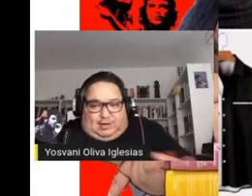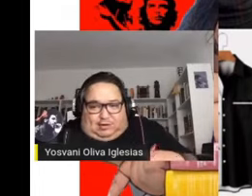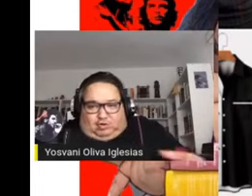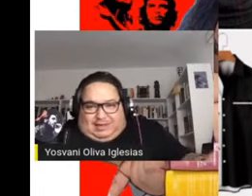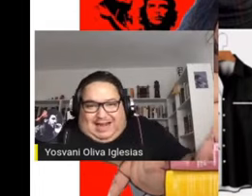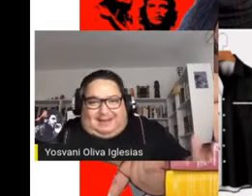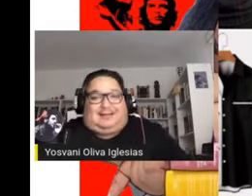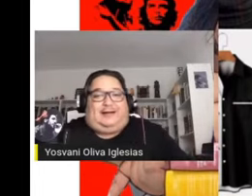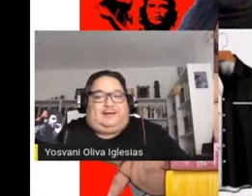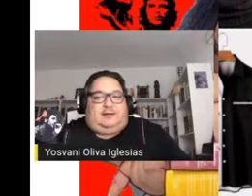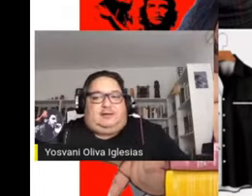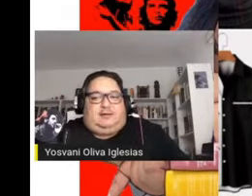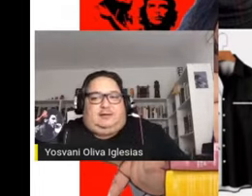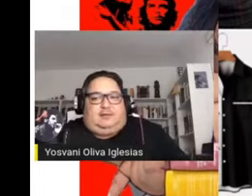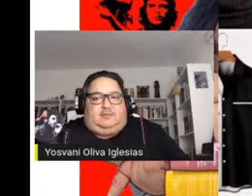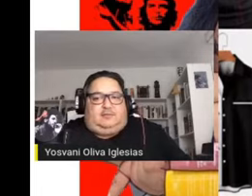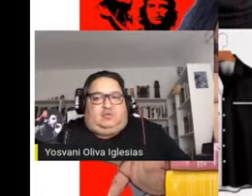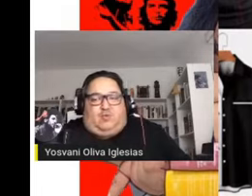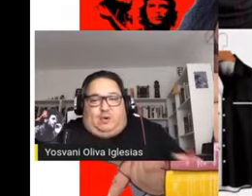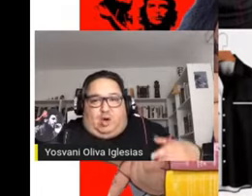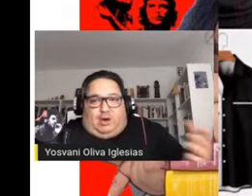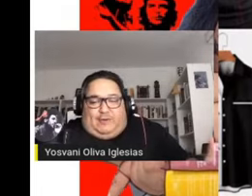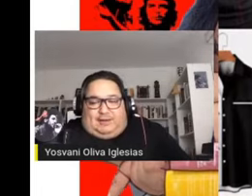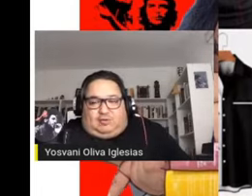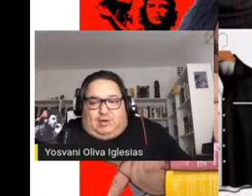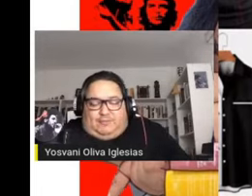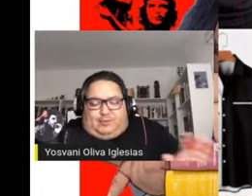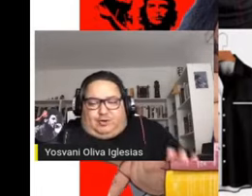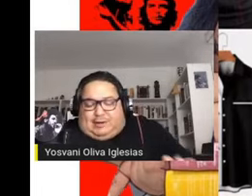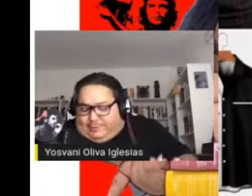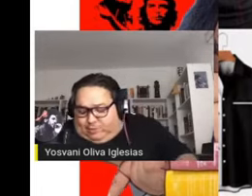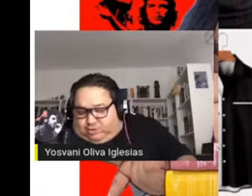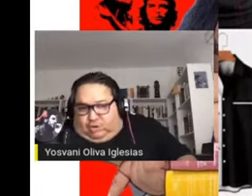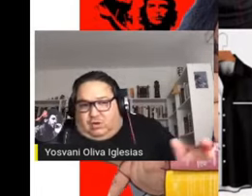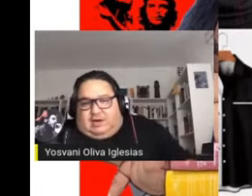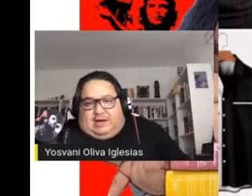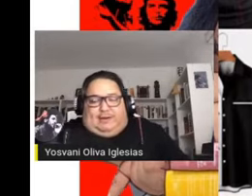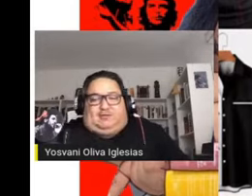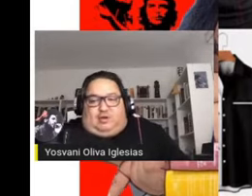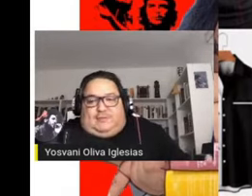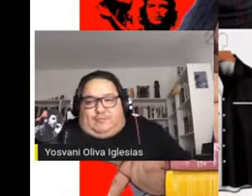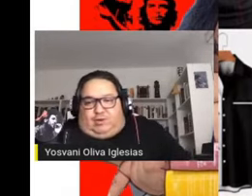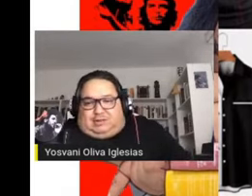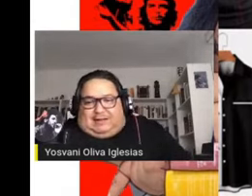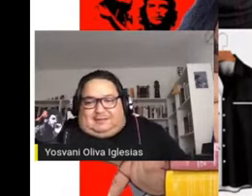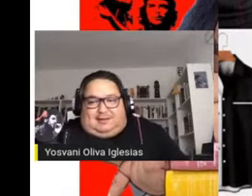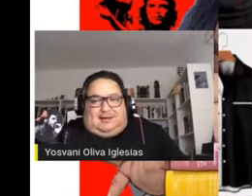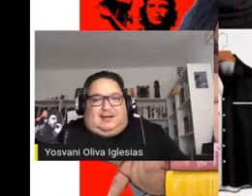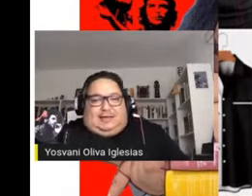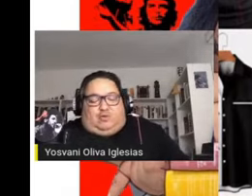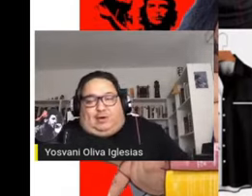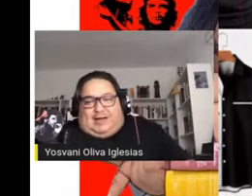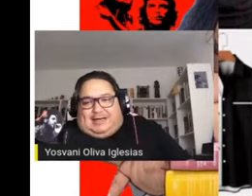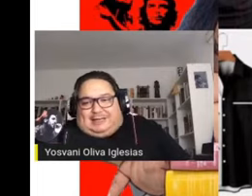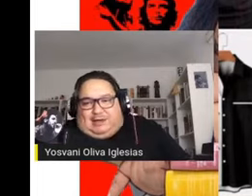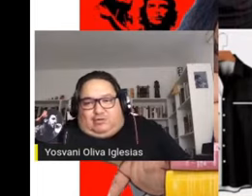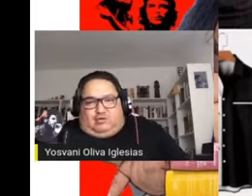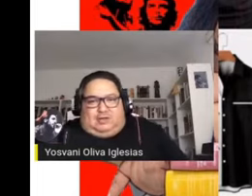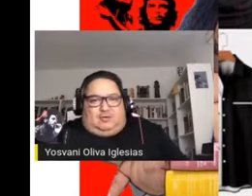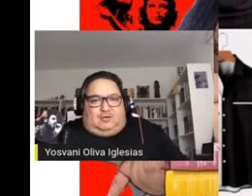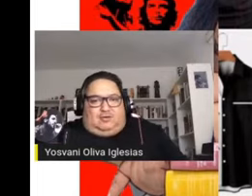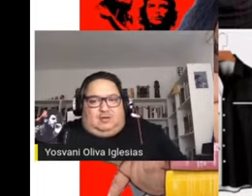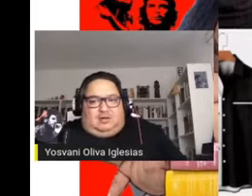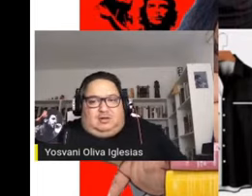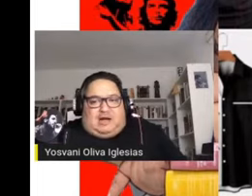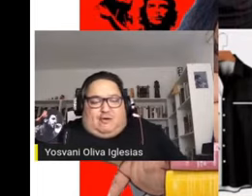periódicos del continente, cubrió eventos importantes, reportó eventos importantes que ocurrían en